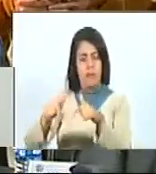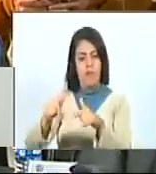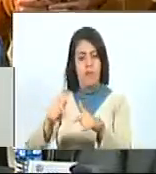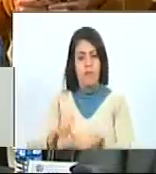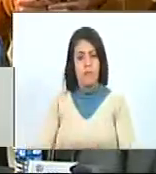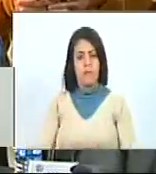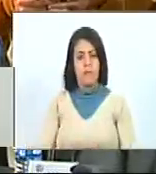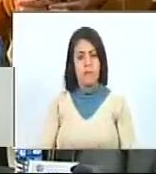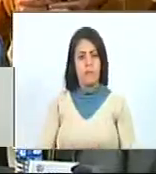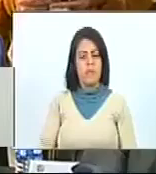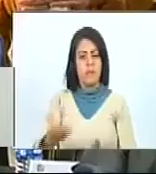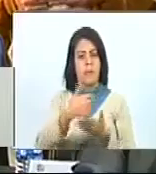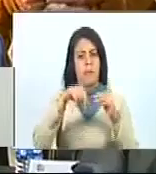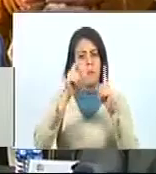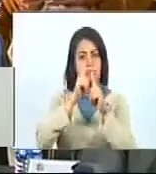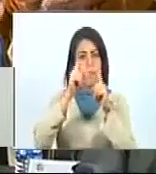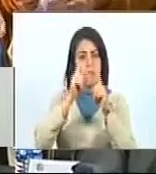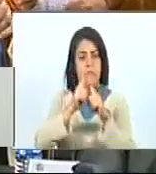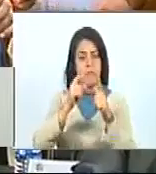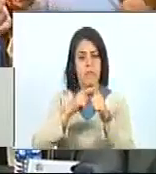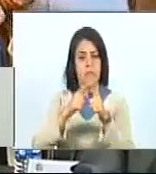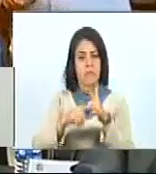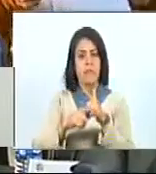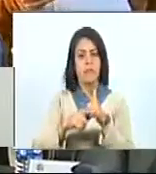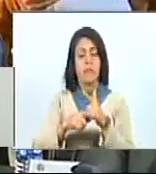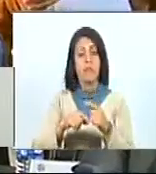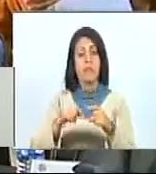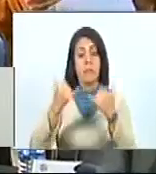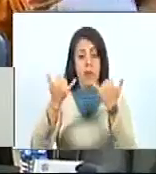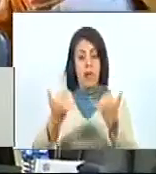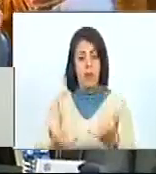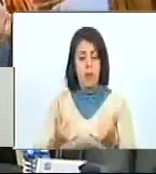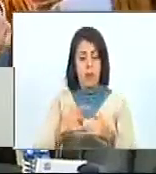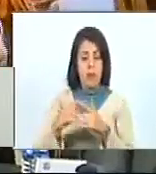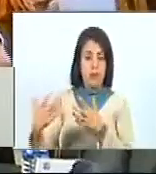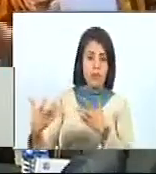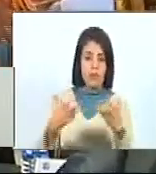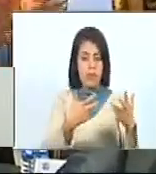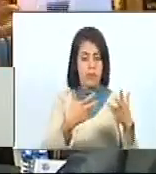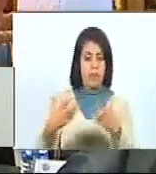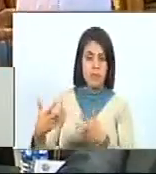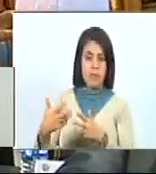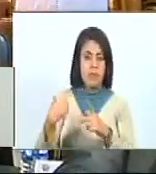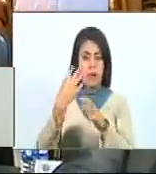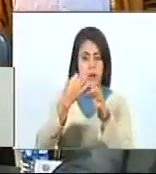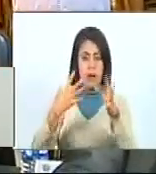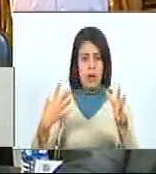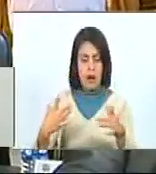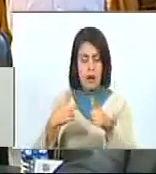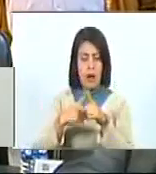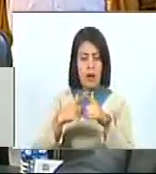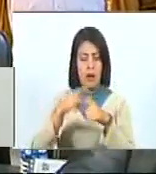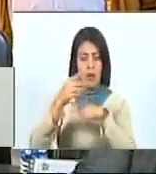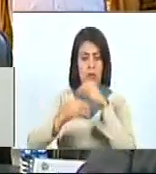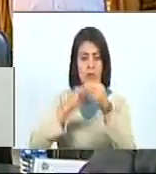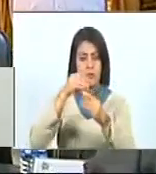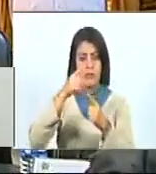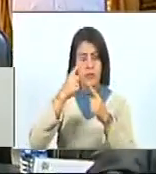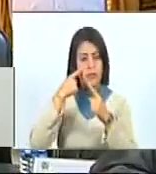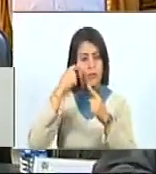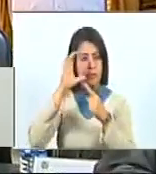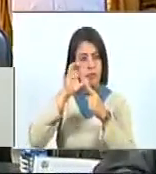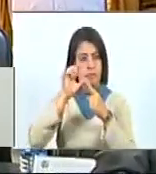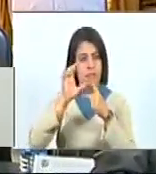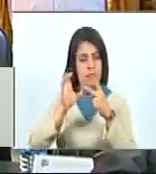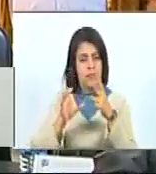recogió el lema resistió con valores. Pero la batalla de alto de los bodos se caracterizó